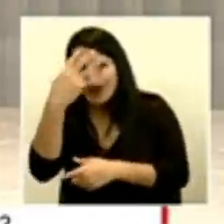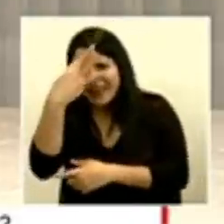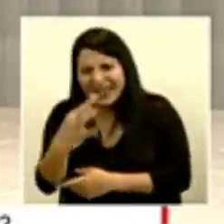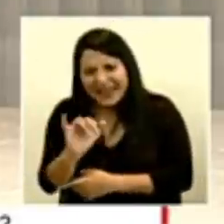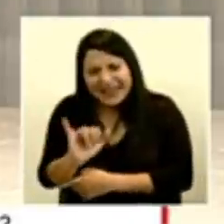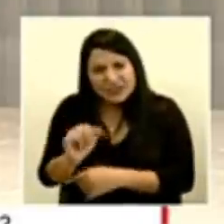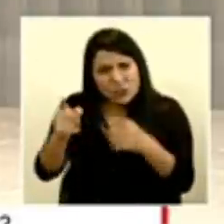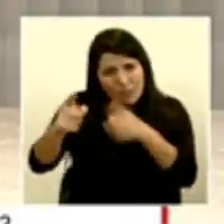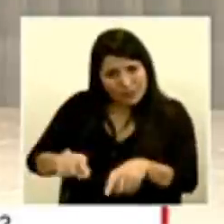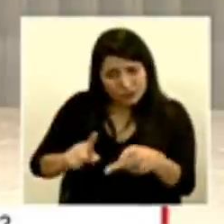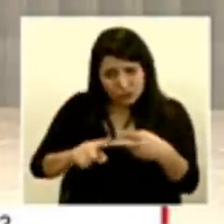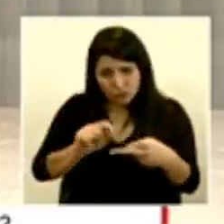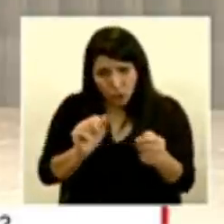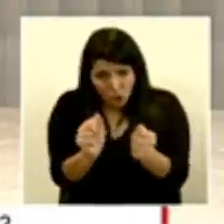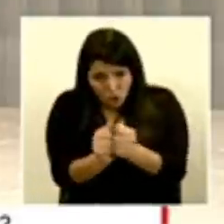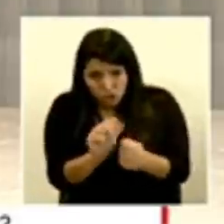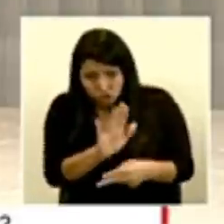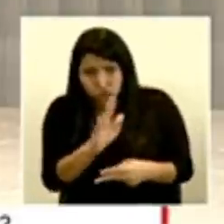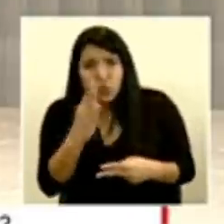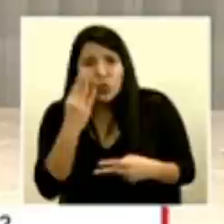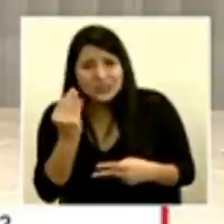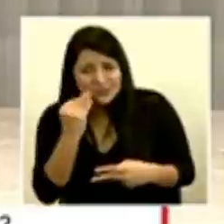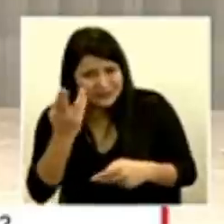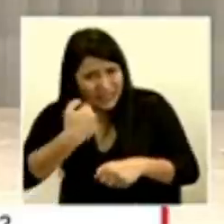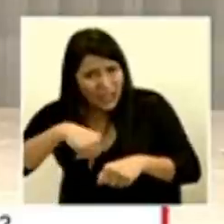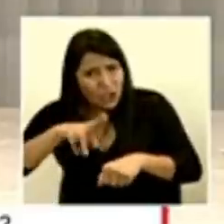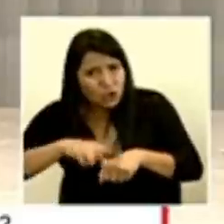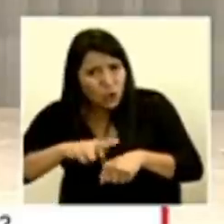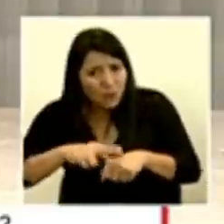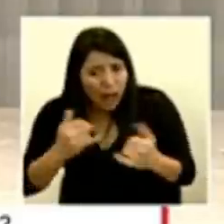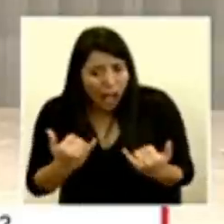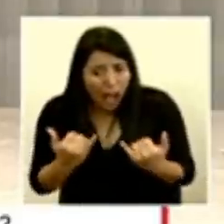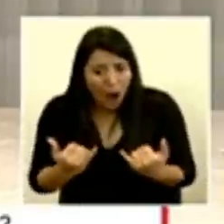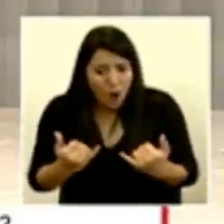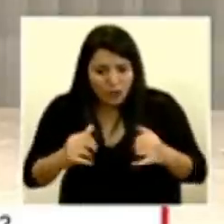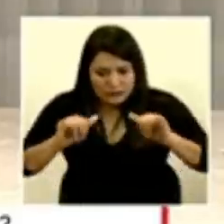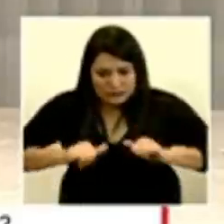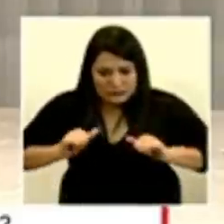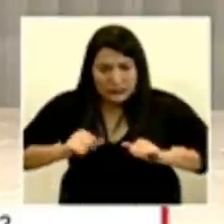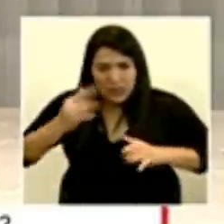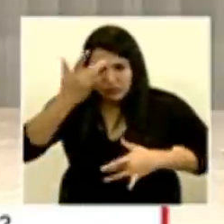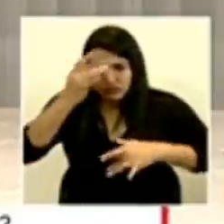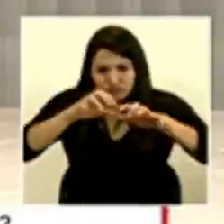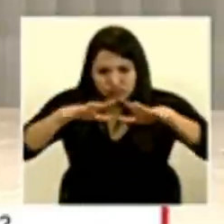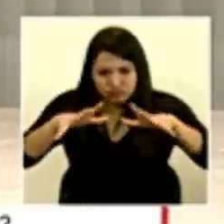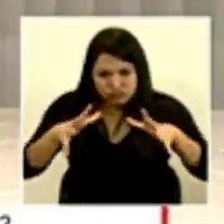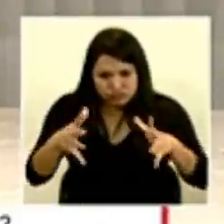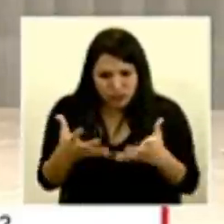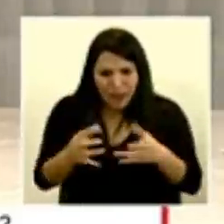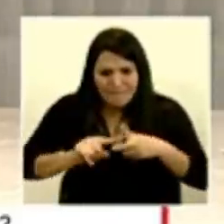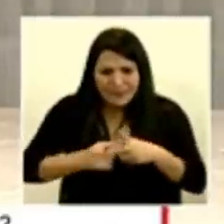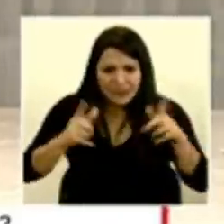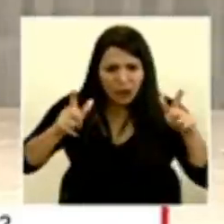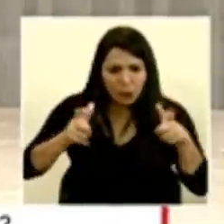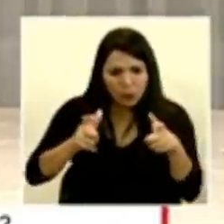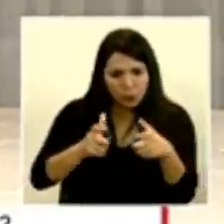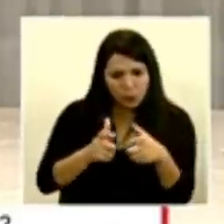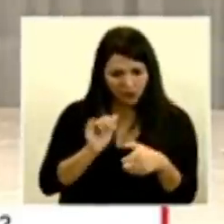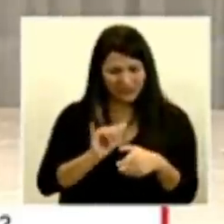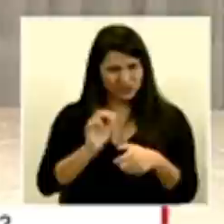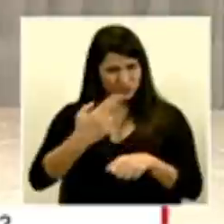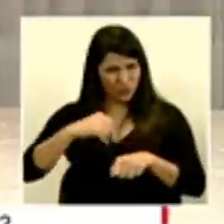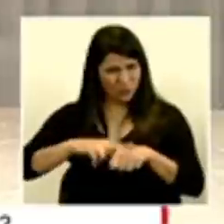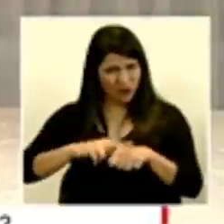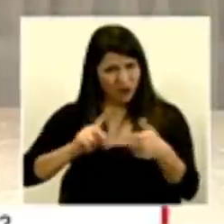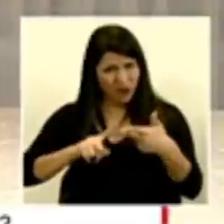de salud ¿es normal una decaída de esta manera en plena pandemia? ¿podría el país aumentar críticamente los casos de un momento a otro?